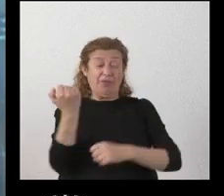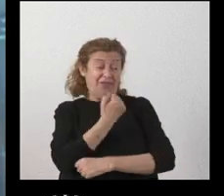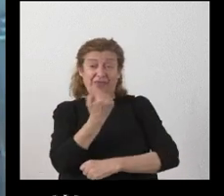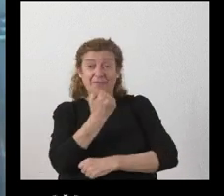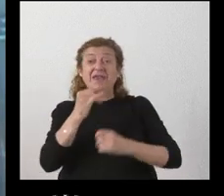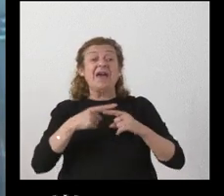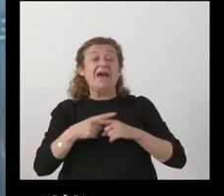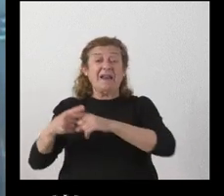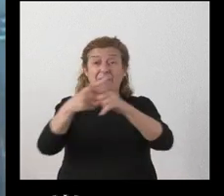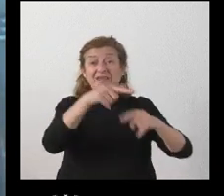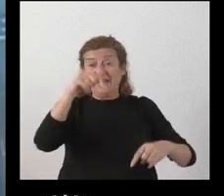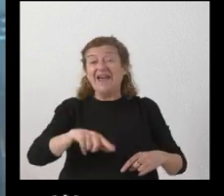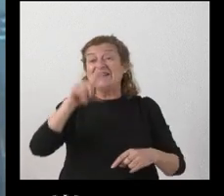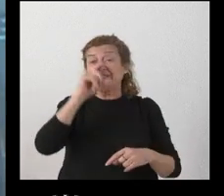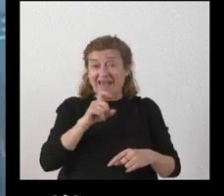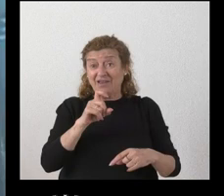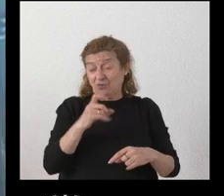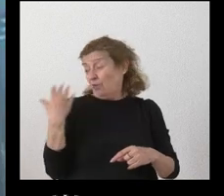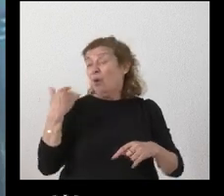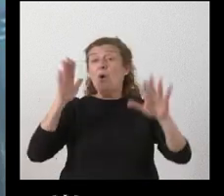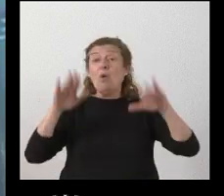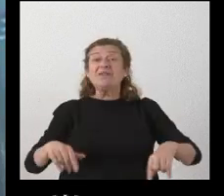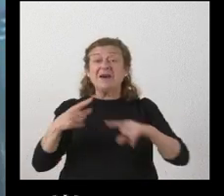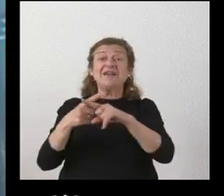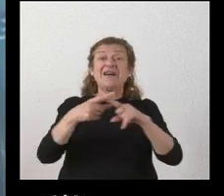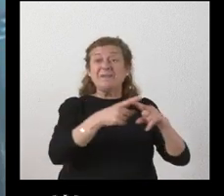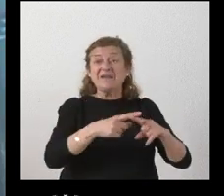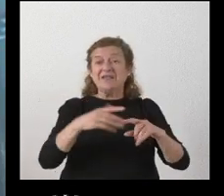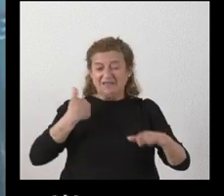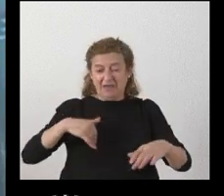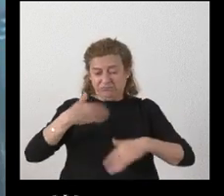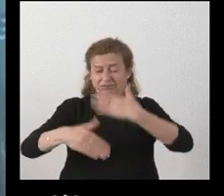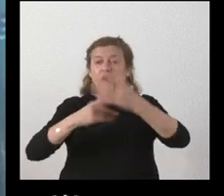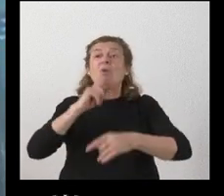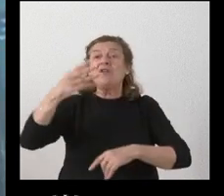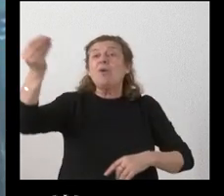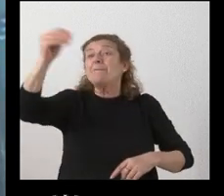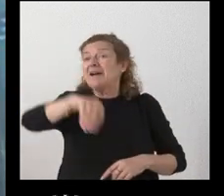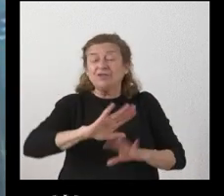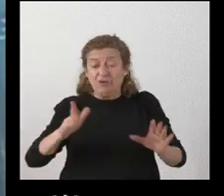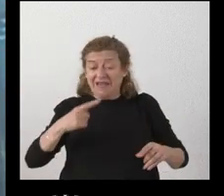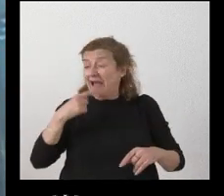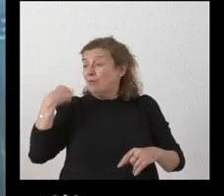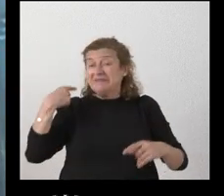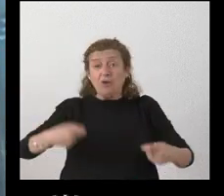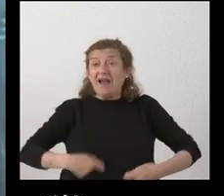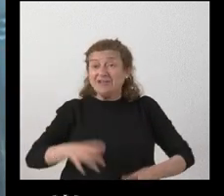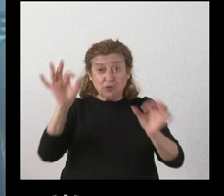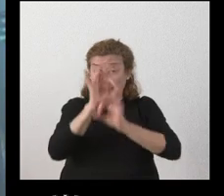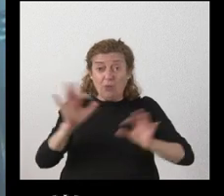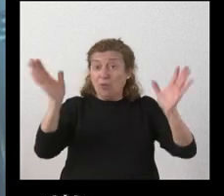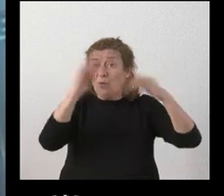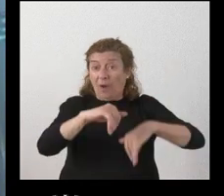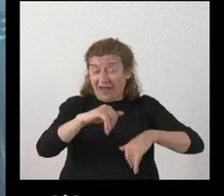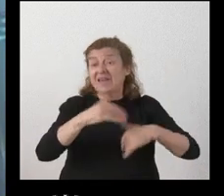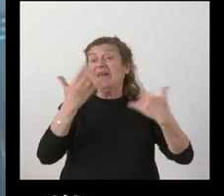se van a repartir este año respecto a las últimas repartidas transcurre más de un ejercicio en el cual no va haber ningún gasto de ayuda al alquiler por parte de la